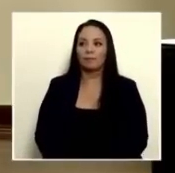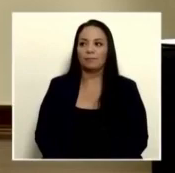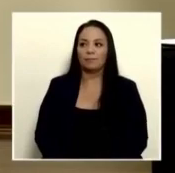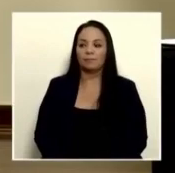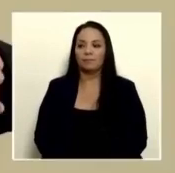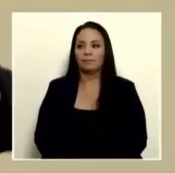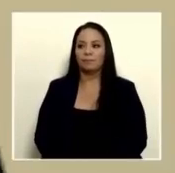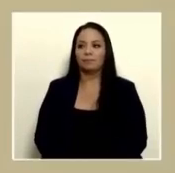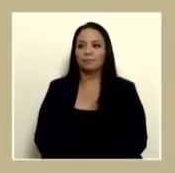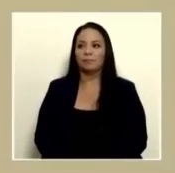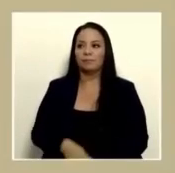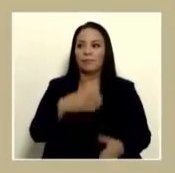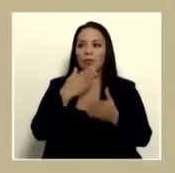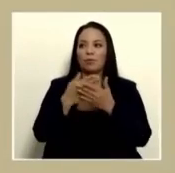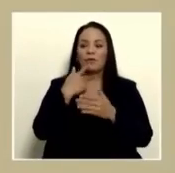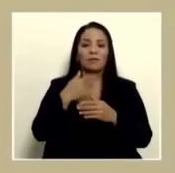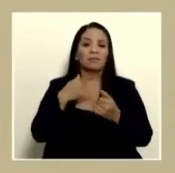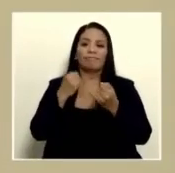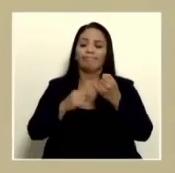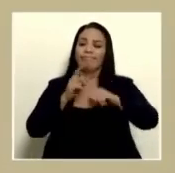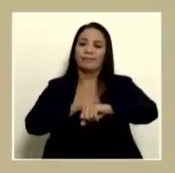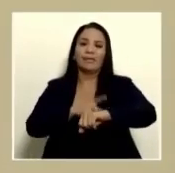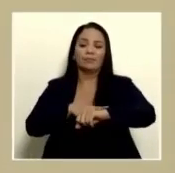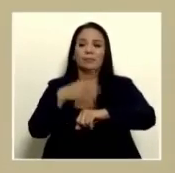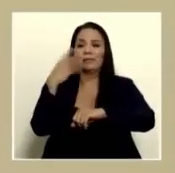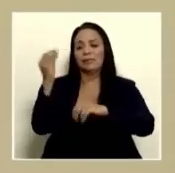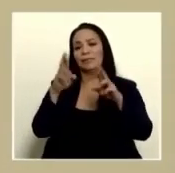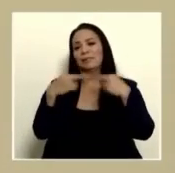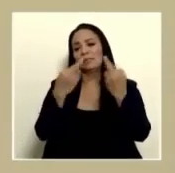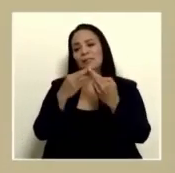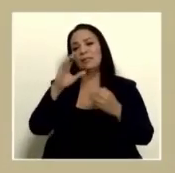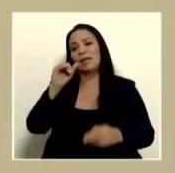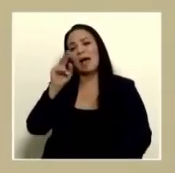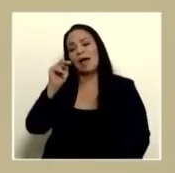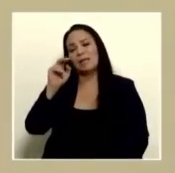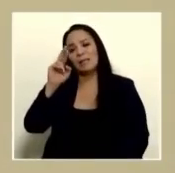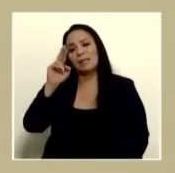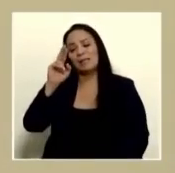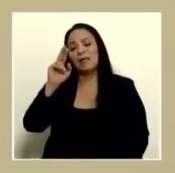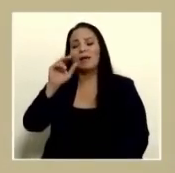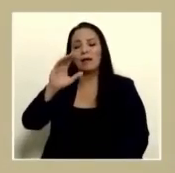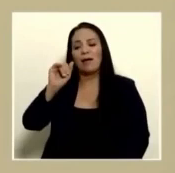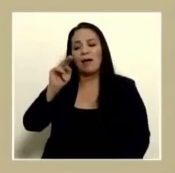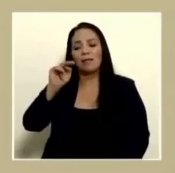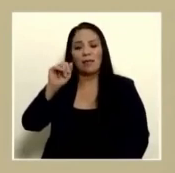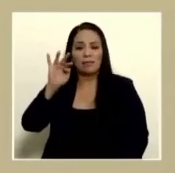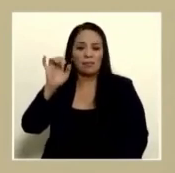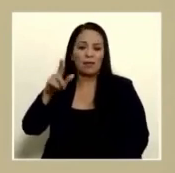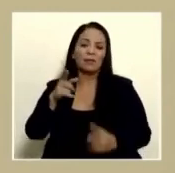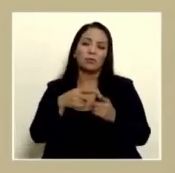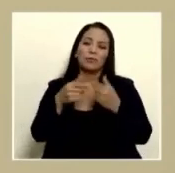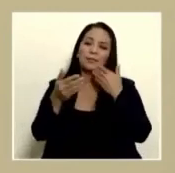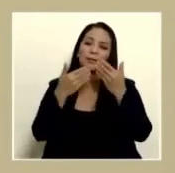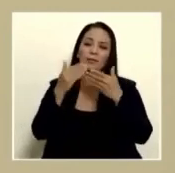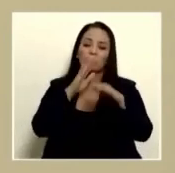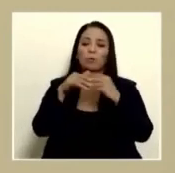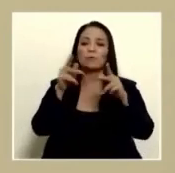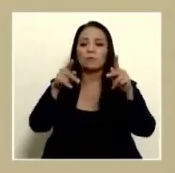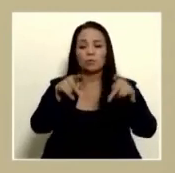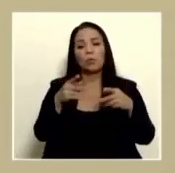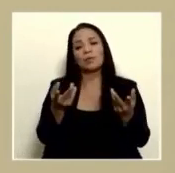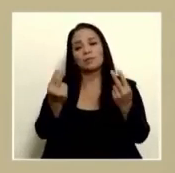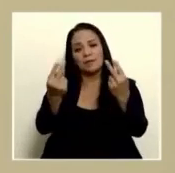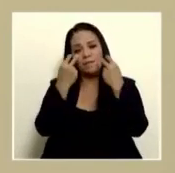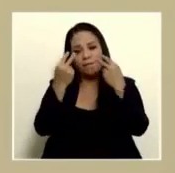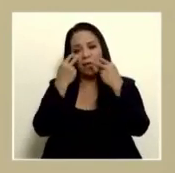bueno me dicen que se me acabó el tiempo que tengo que irme a reunir con Canartel les agradezco mucho a todas las personas que se